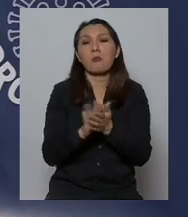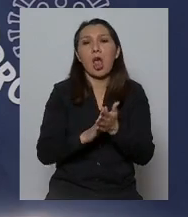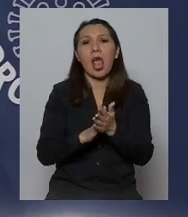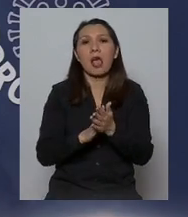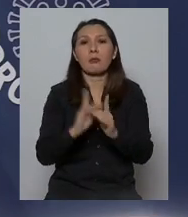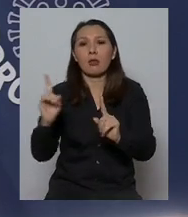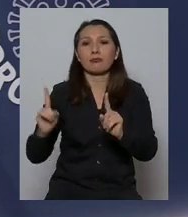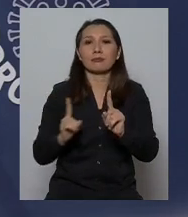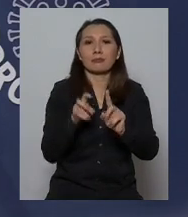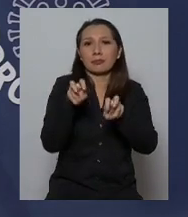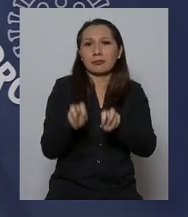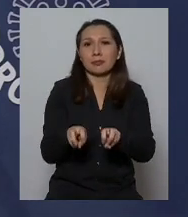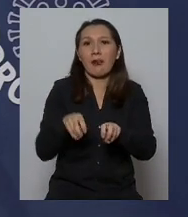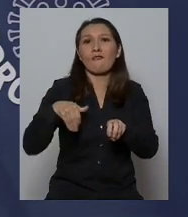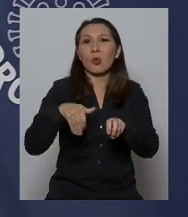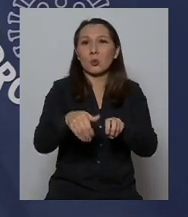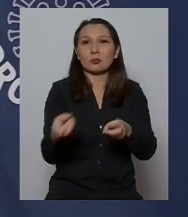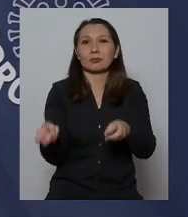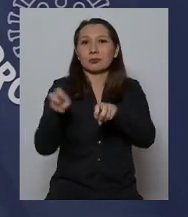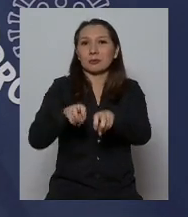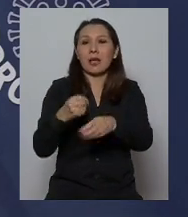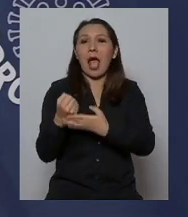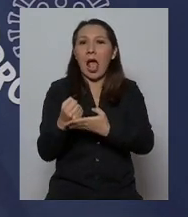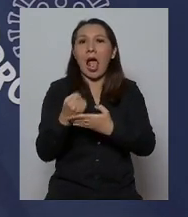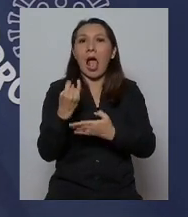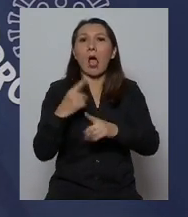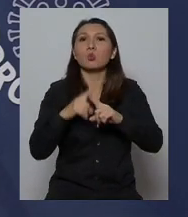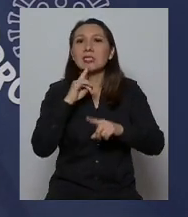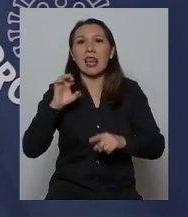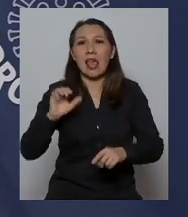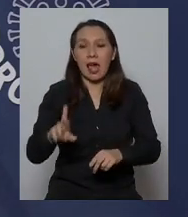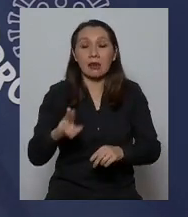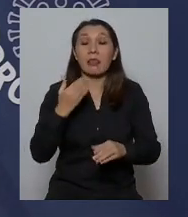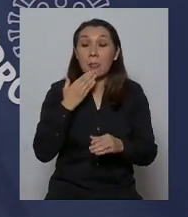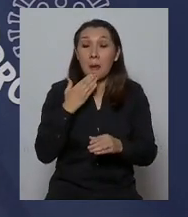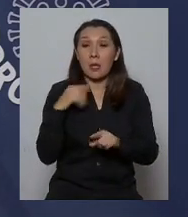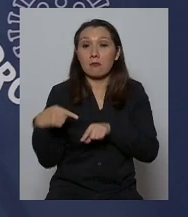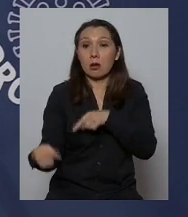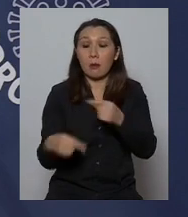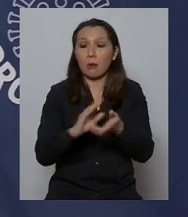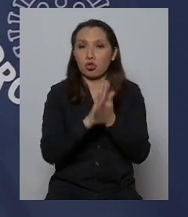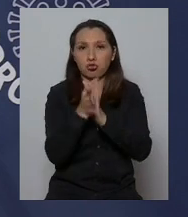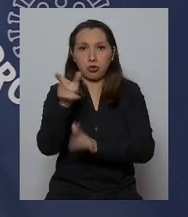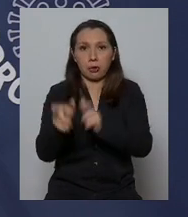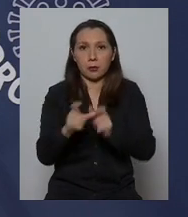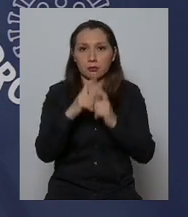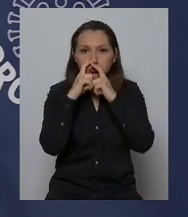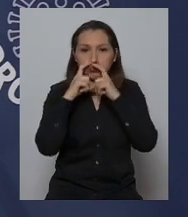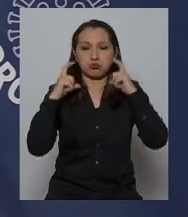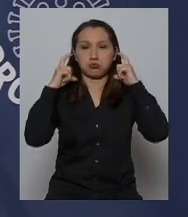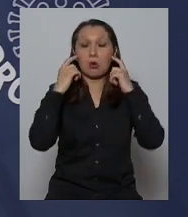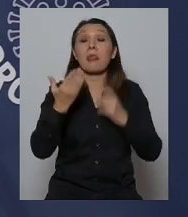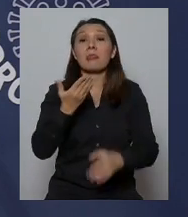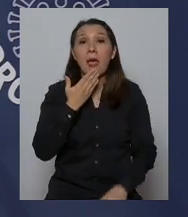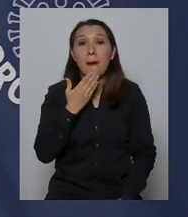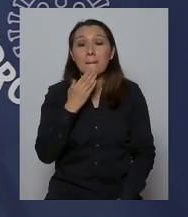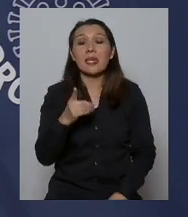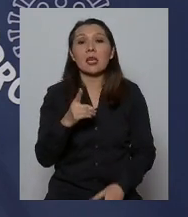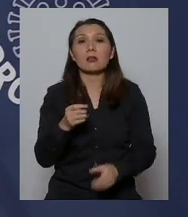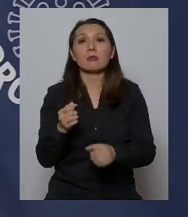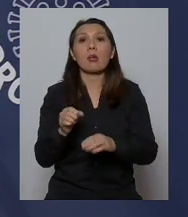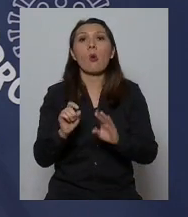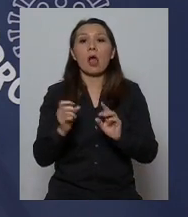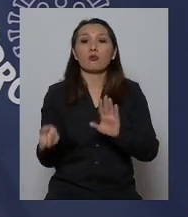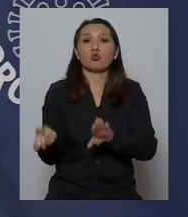auxiliar, por ejemplo, en un bus, y se hace extensivo al transporte en